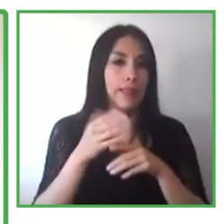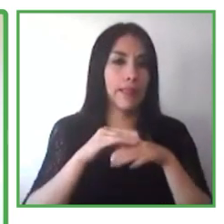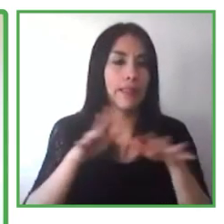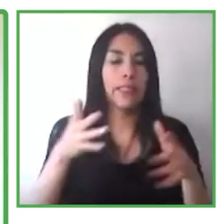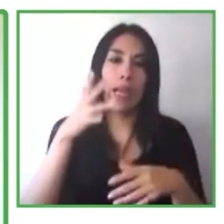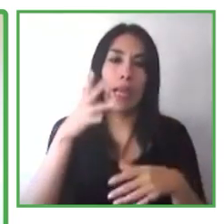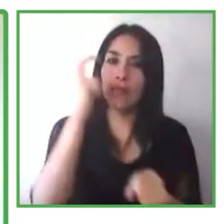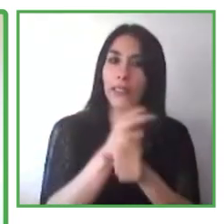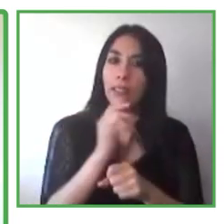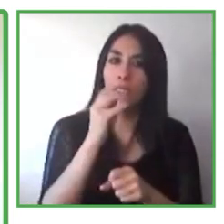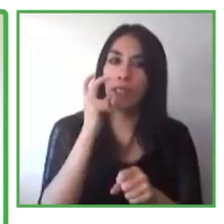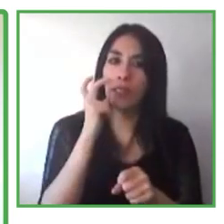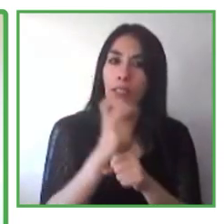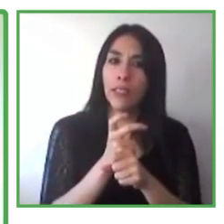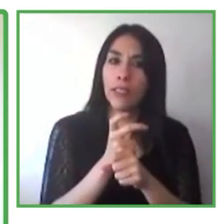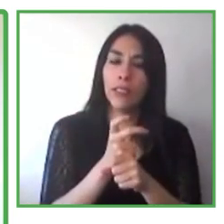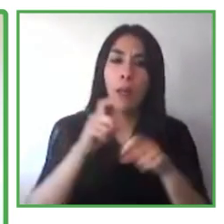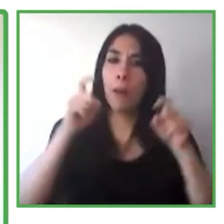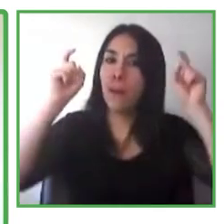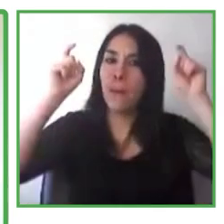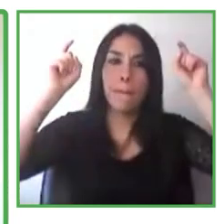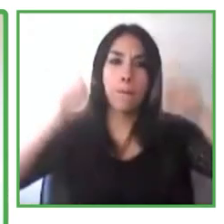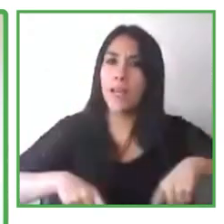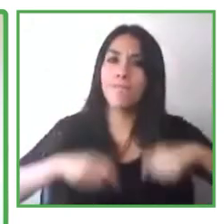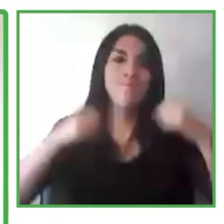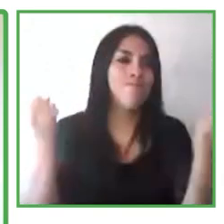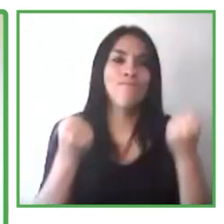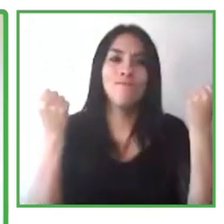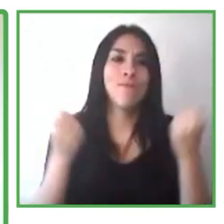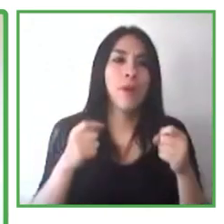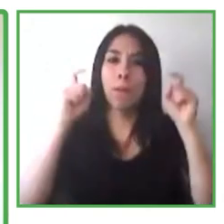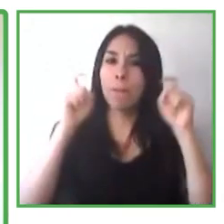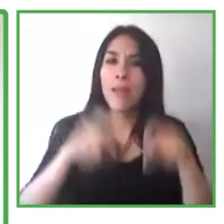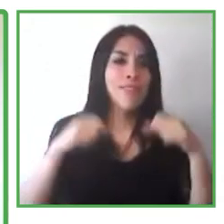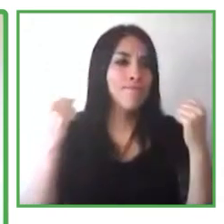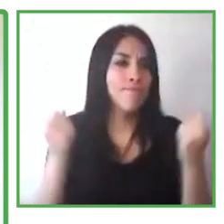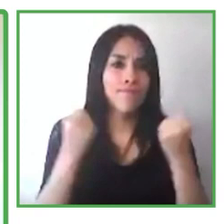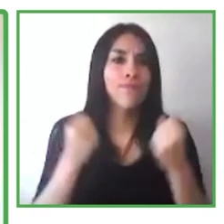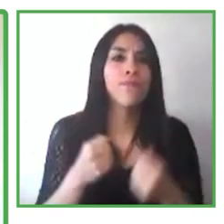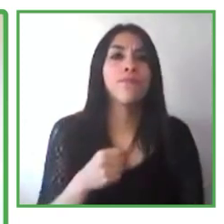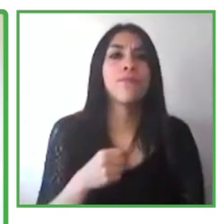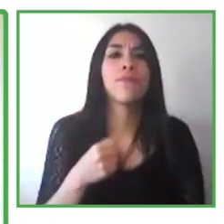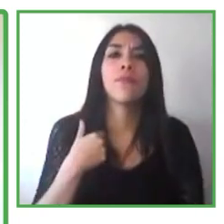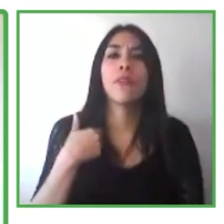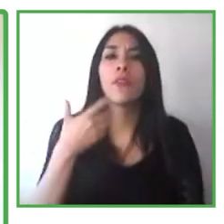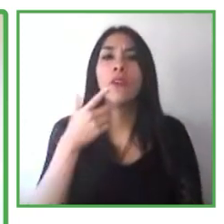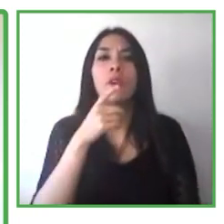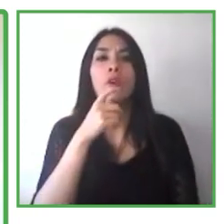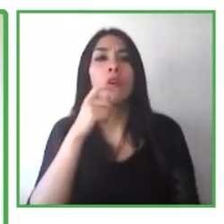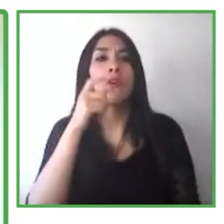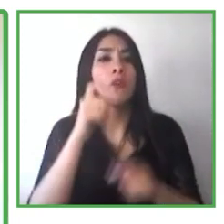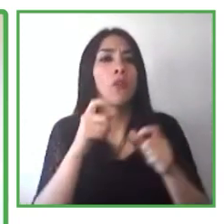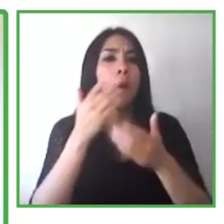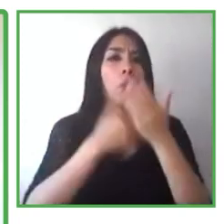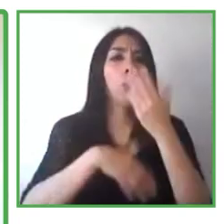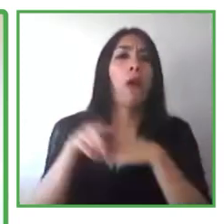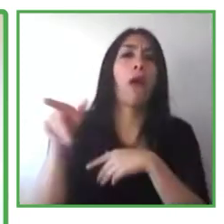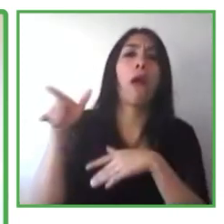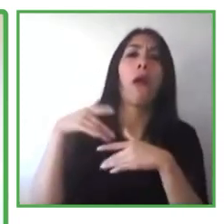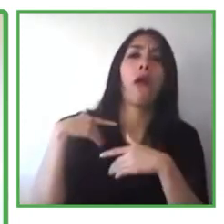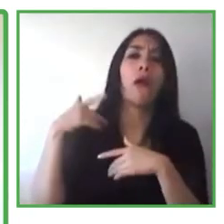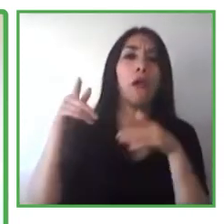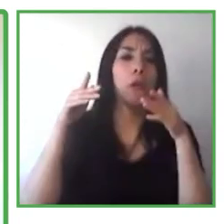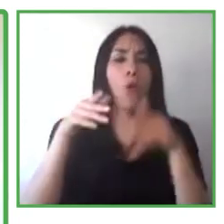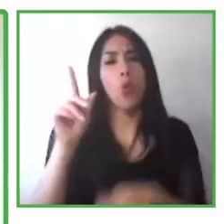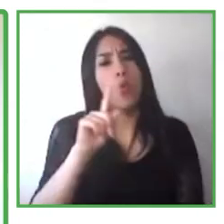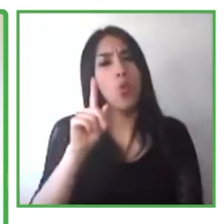personas con discapacidades solamente pueden hacer ciertos tipos de trabajos, tal como dijo Pat, sabemos que las personas con discapacidades pueden hacer distintos y muchos trabajos